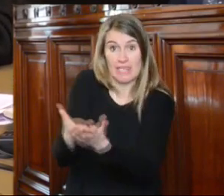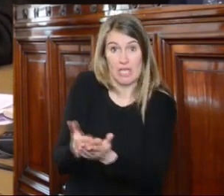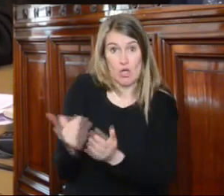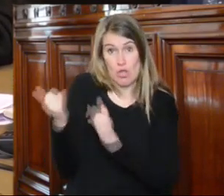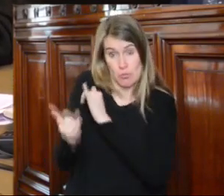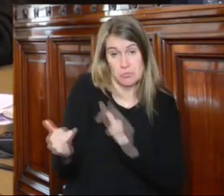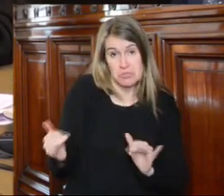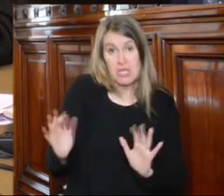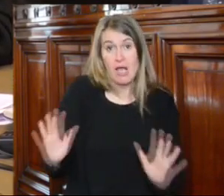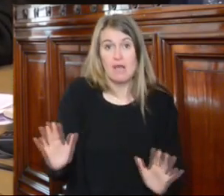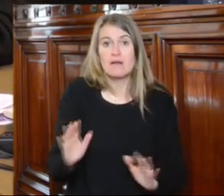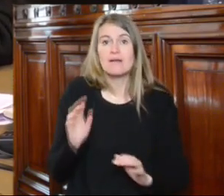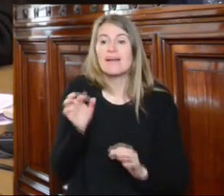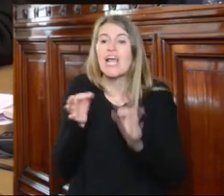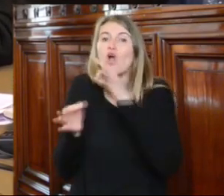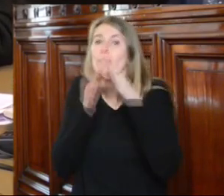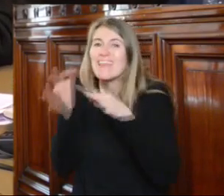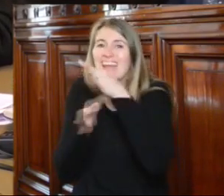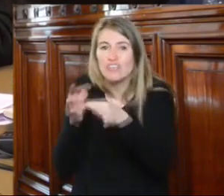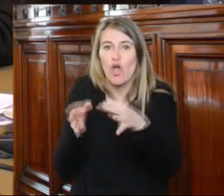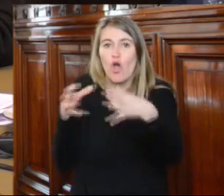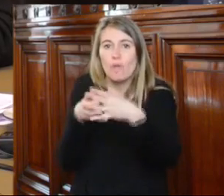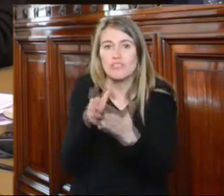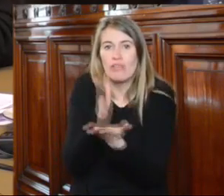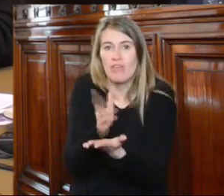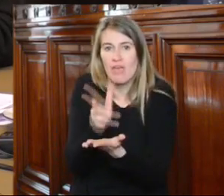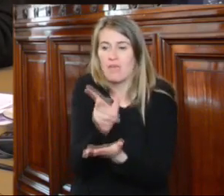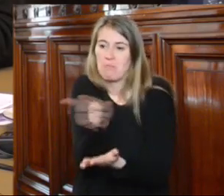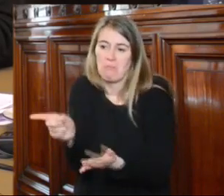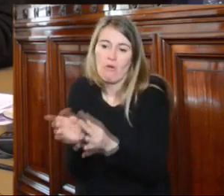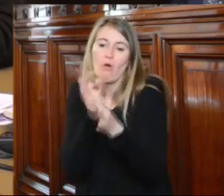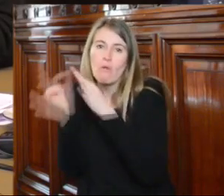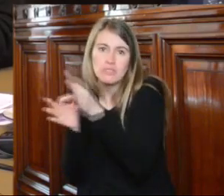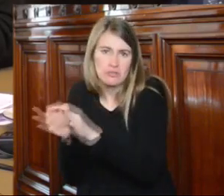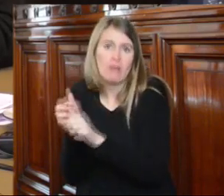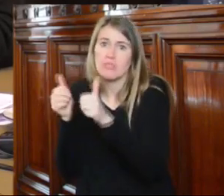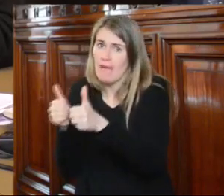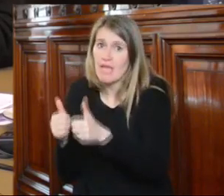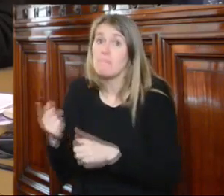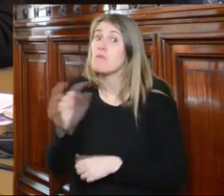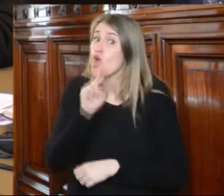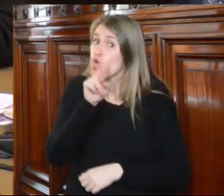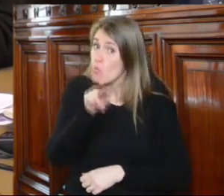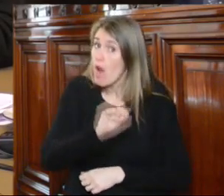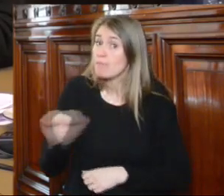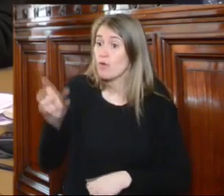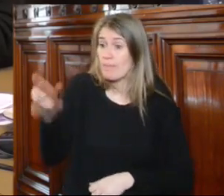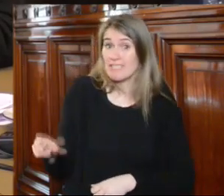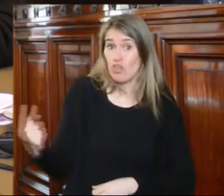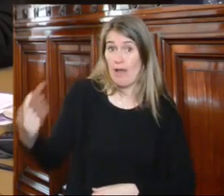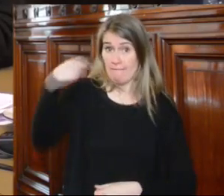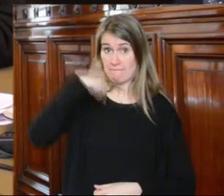esa recomendación o esa intervención no veda ese derecho a plantear el caso ante las autoridades administrativas o